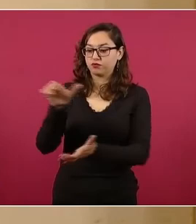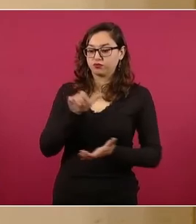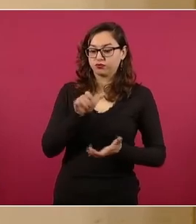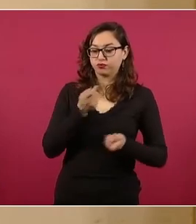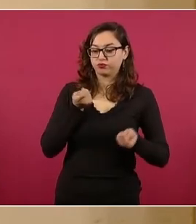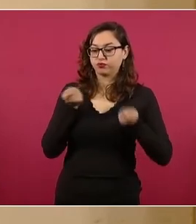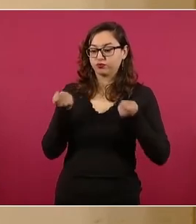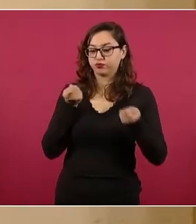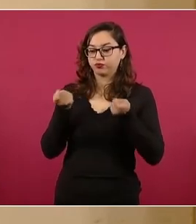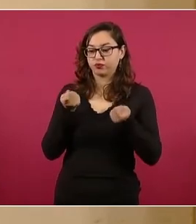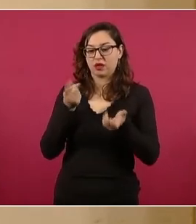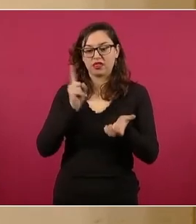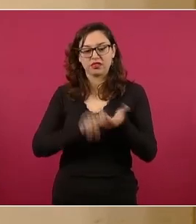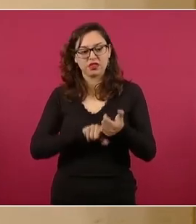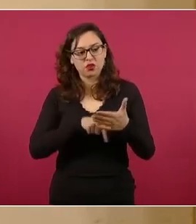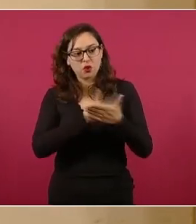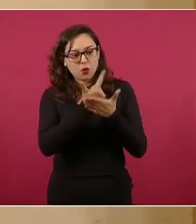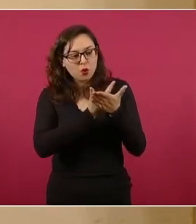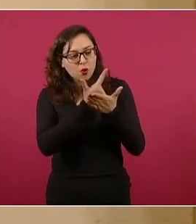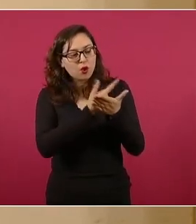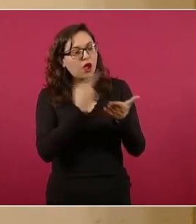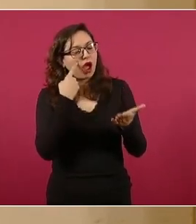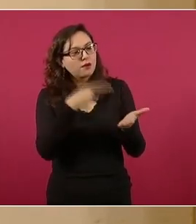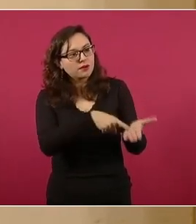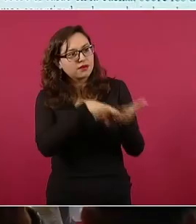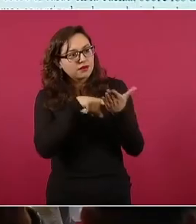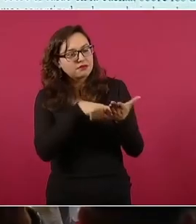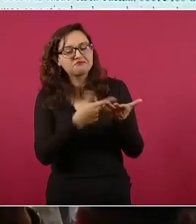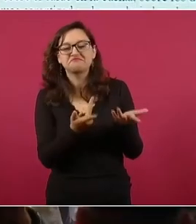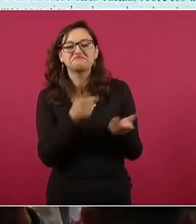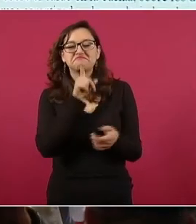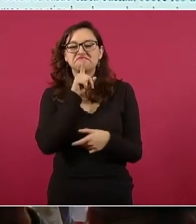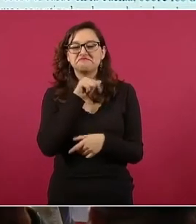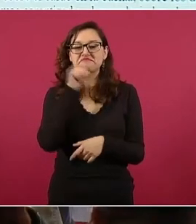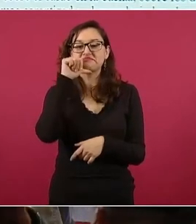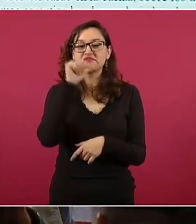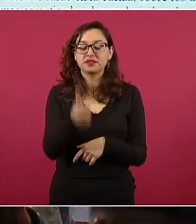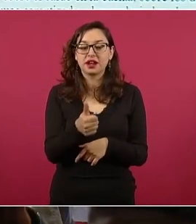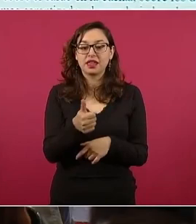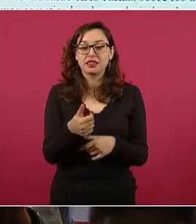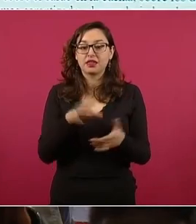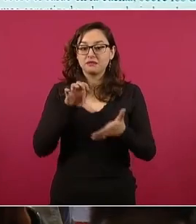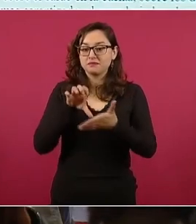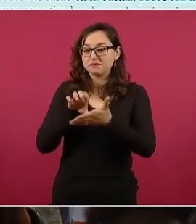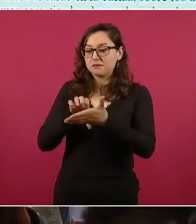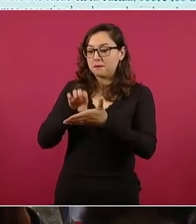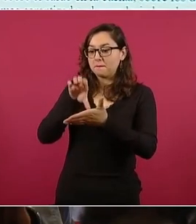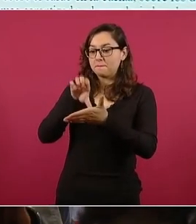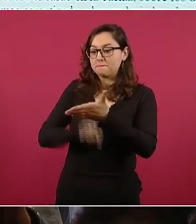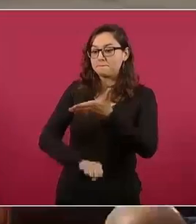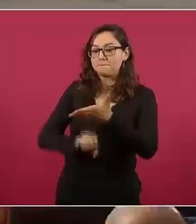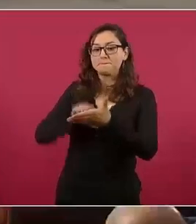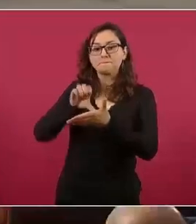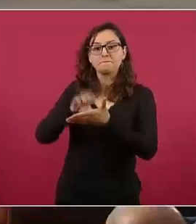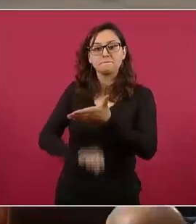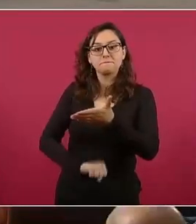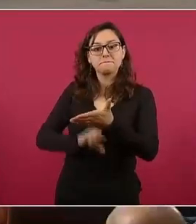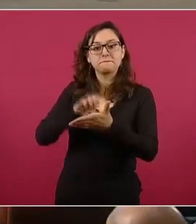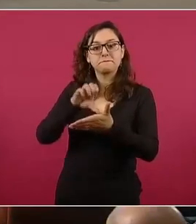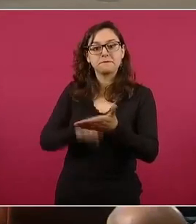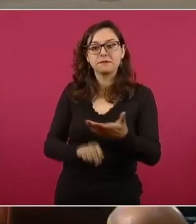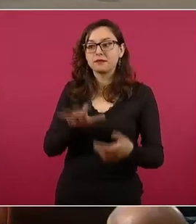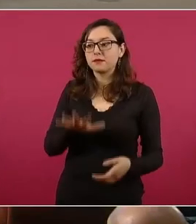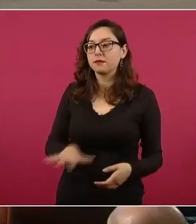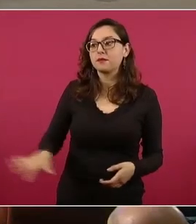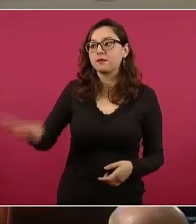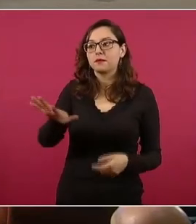administración sin transparencia, con altos costos por la operación y baja rentabilidad para los